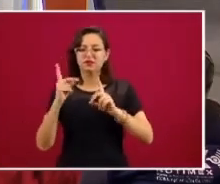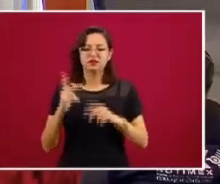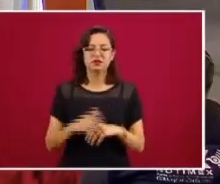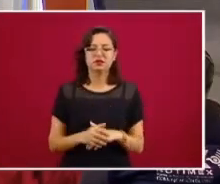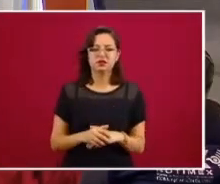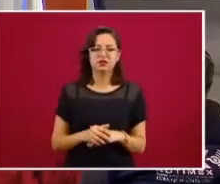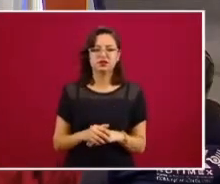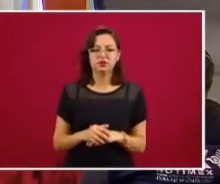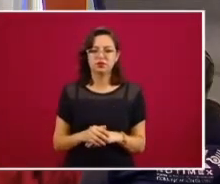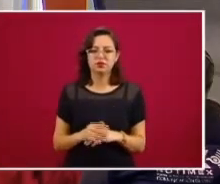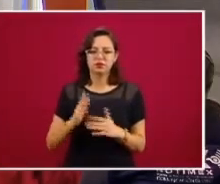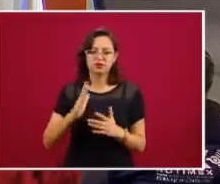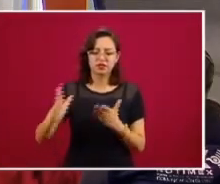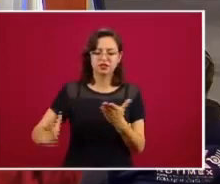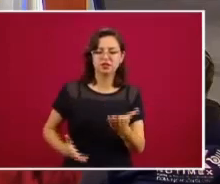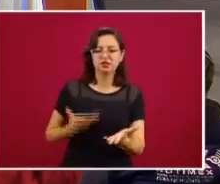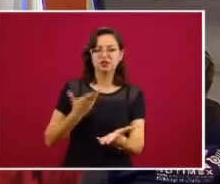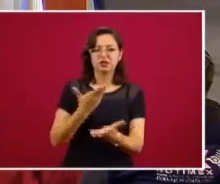otra.